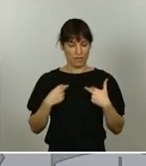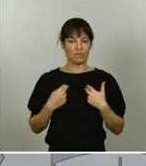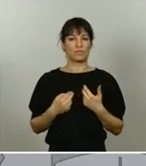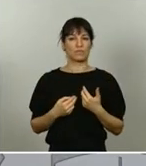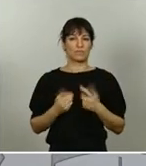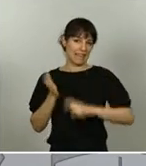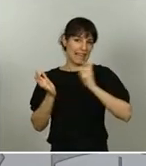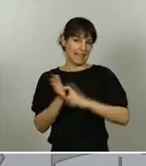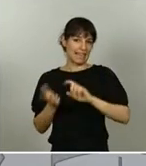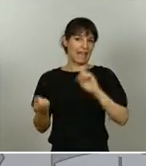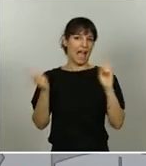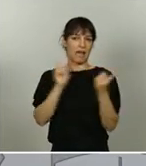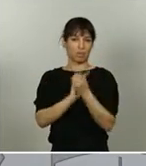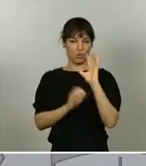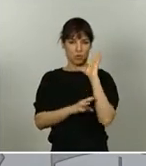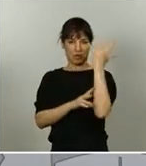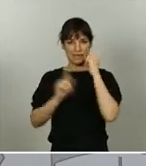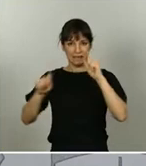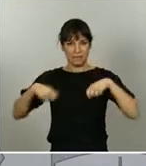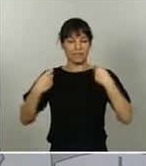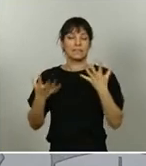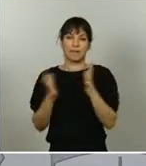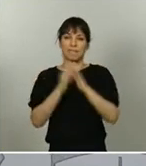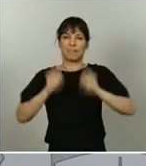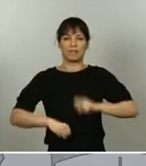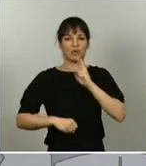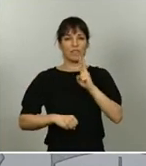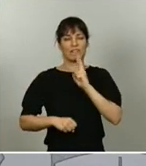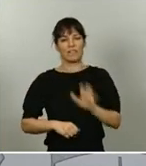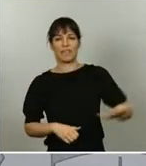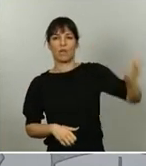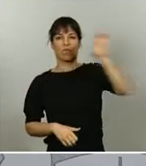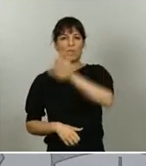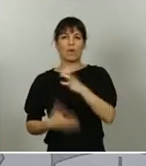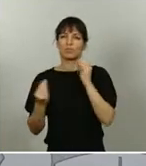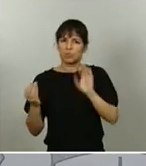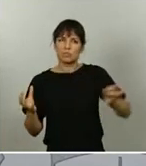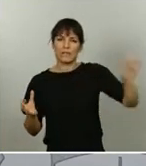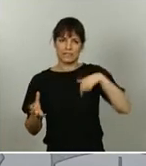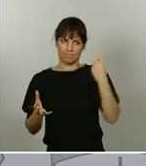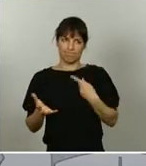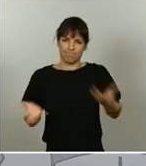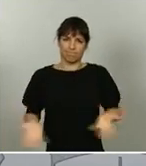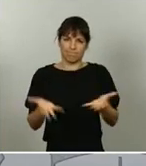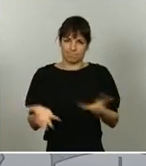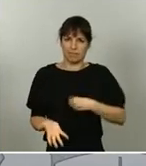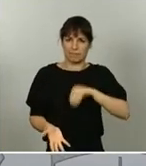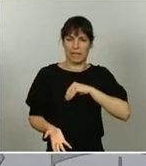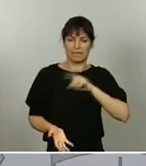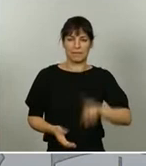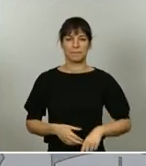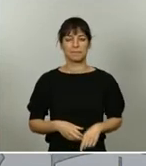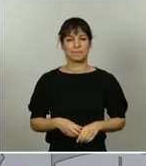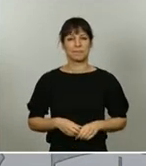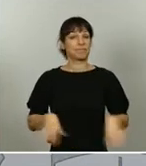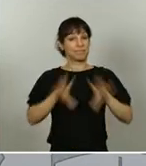Climático y, lógicamente, también con el Pacto Verde a nivel europeo que en muchos países estamos impulsando, entre ellos el nuestro. En resumen, estamos